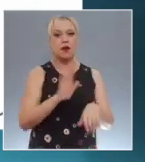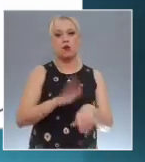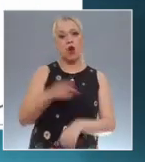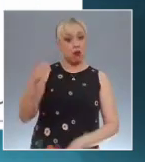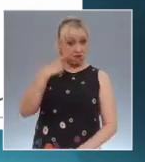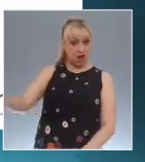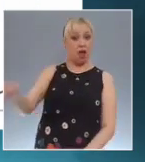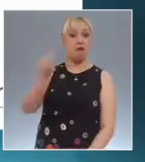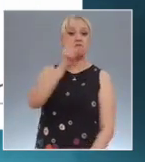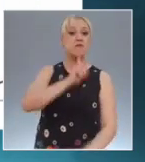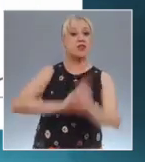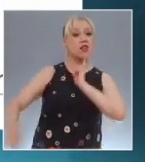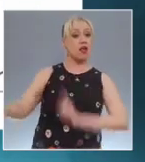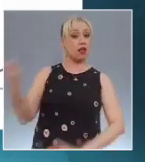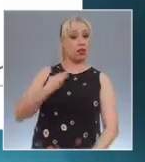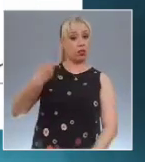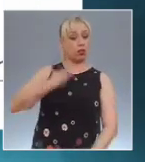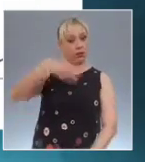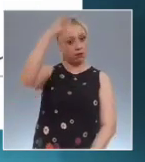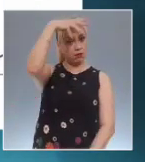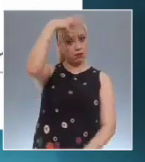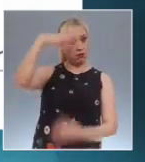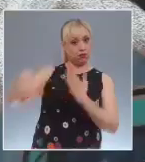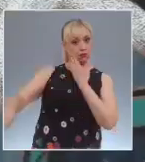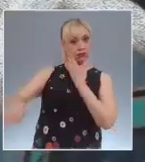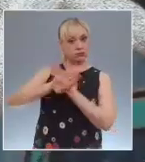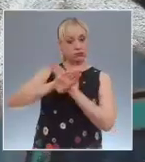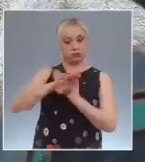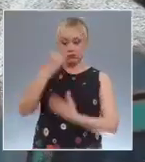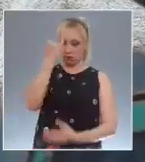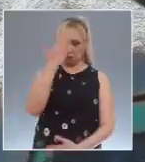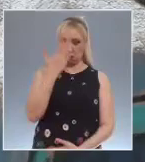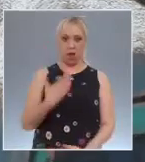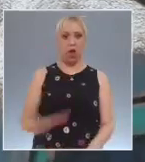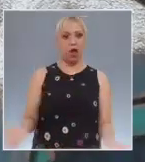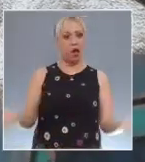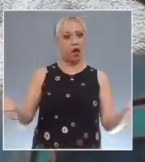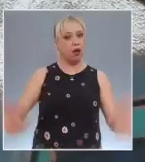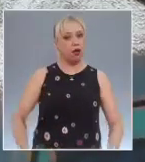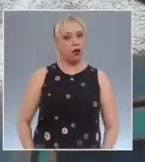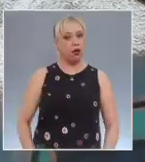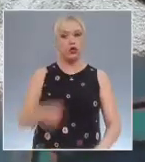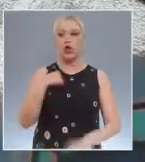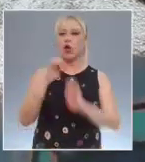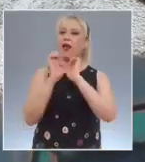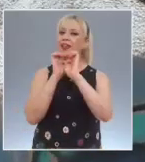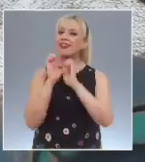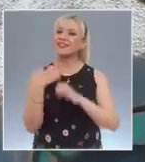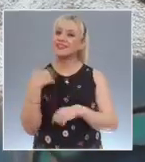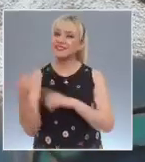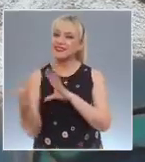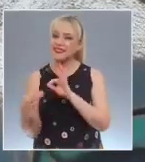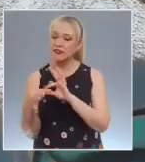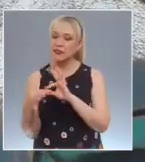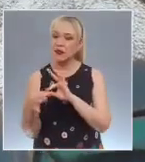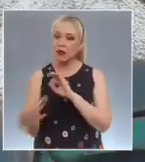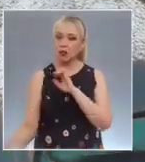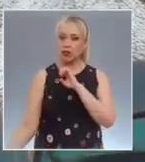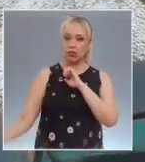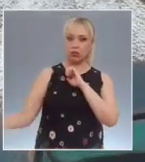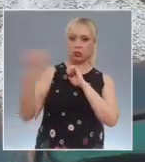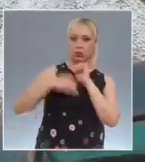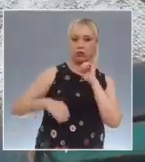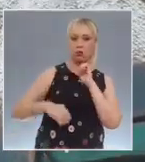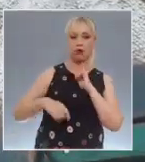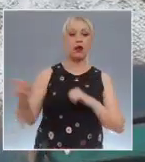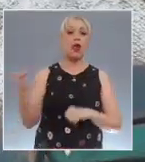perjudicaban su imagen tras dar una entrevista en televisión en la que afirmaba que Trump había abusado sexualmente de ella. Esto